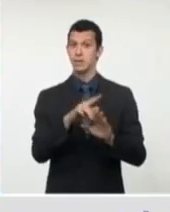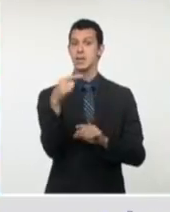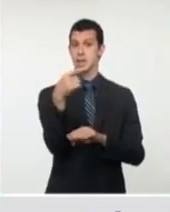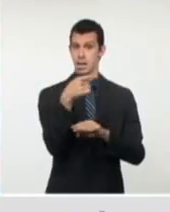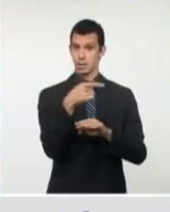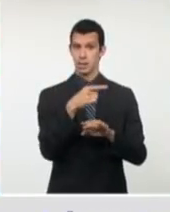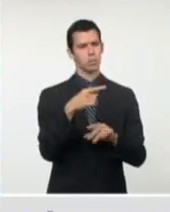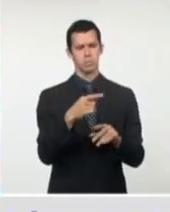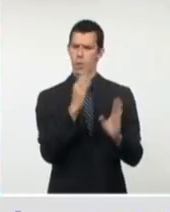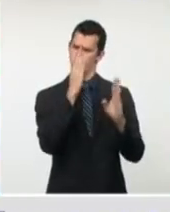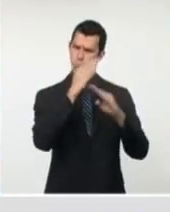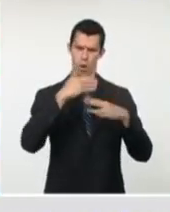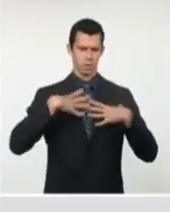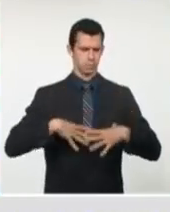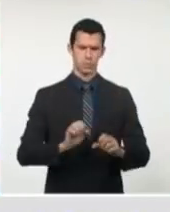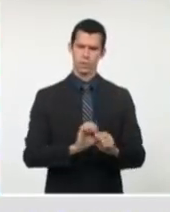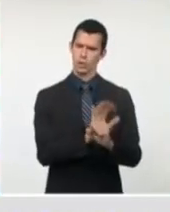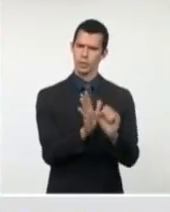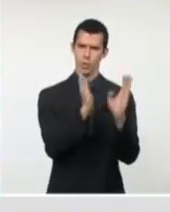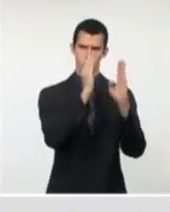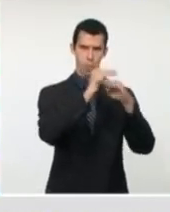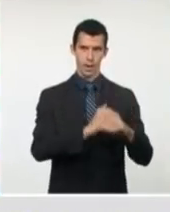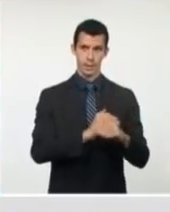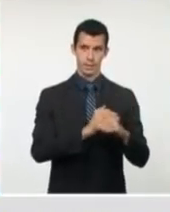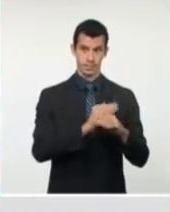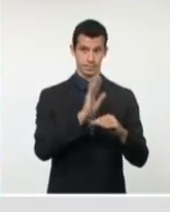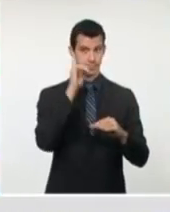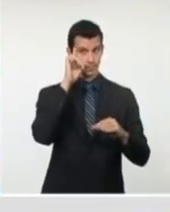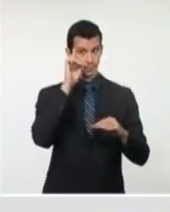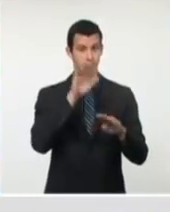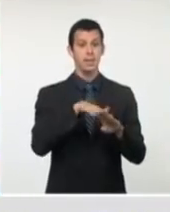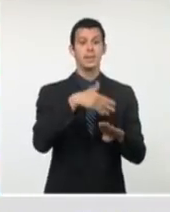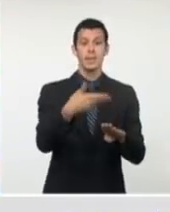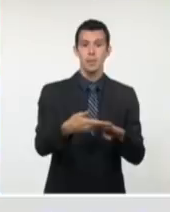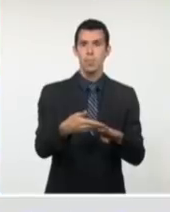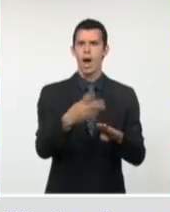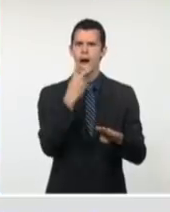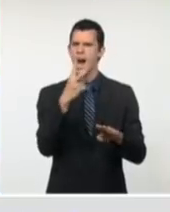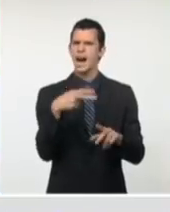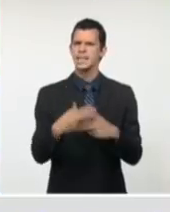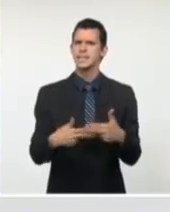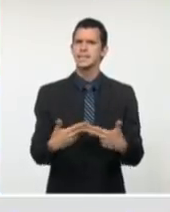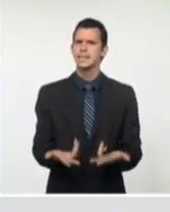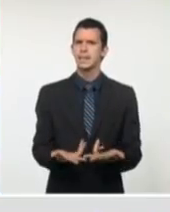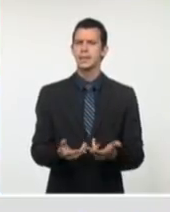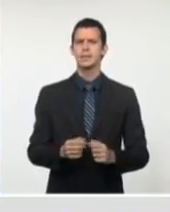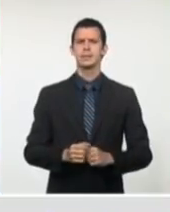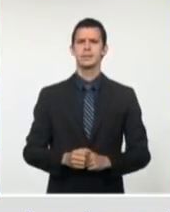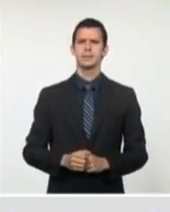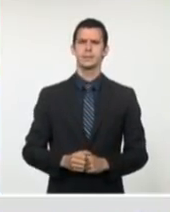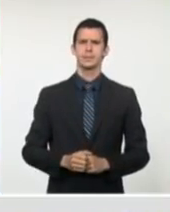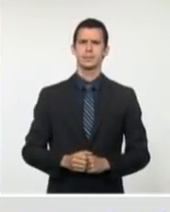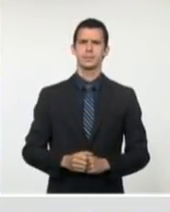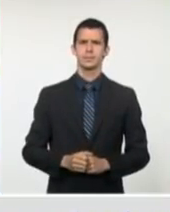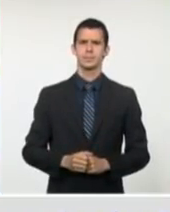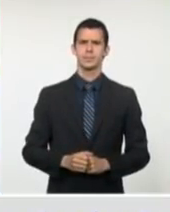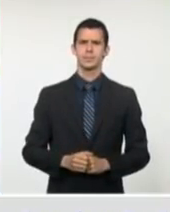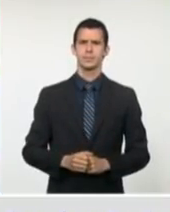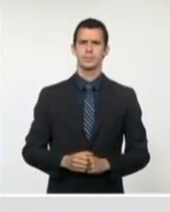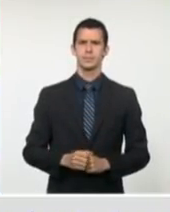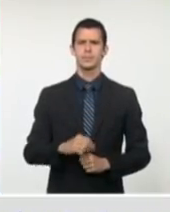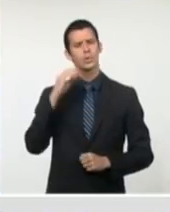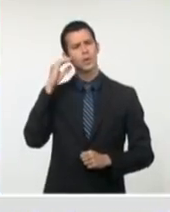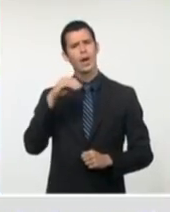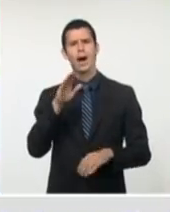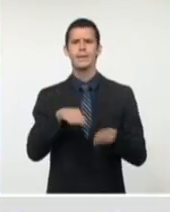a no ser los pasajeros que vienen juntos, porque en los centros de aislamiento se mantienen restricciones, pero a veces hemos